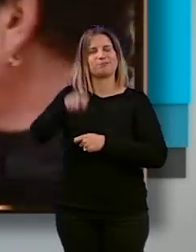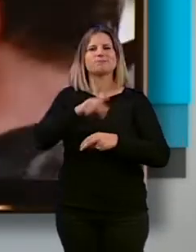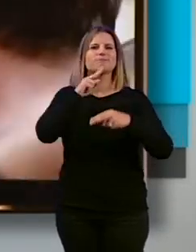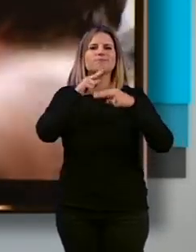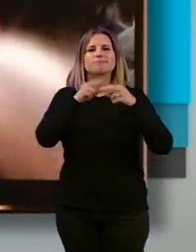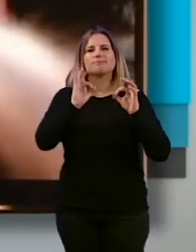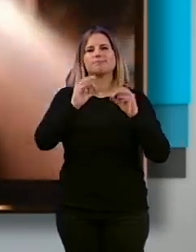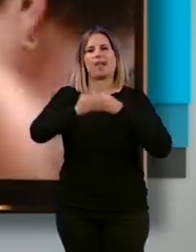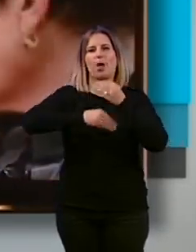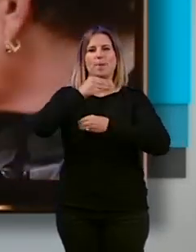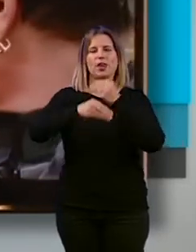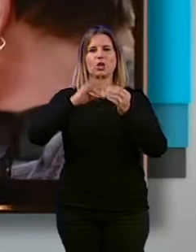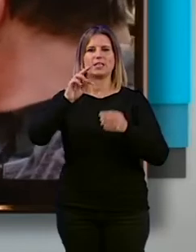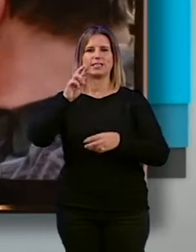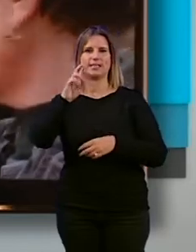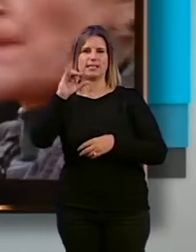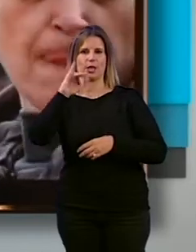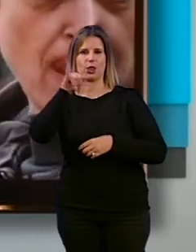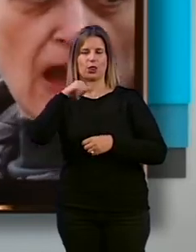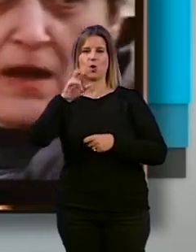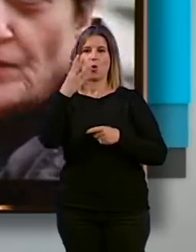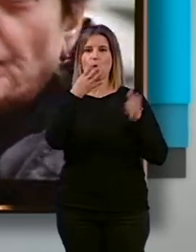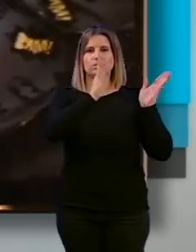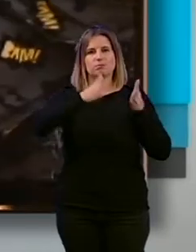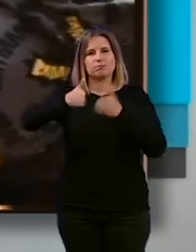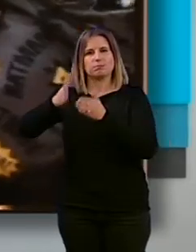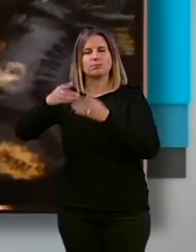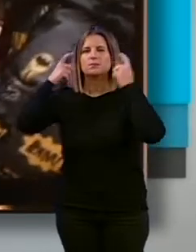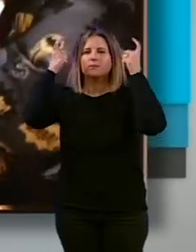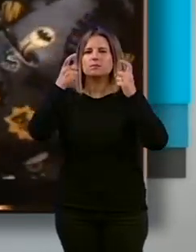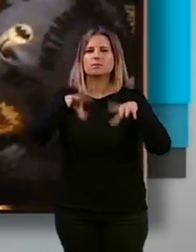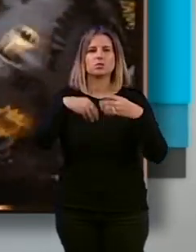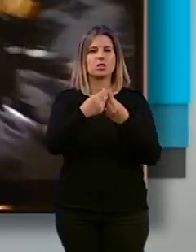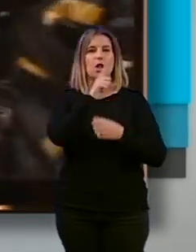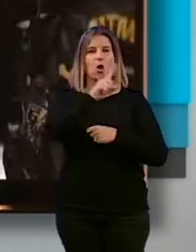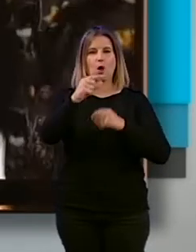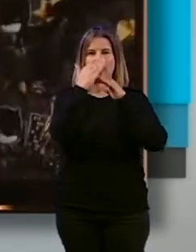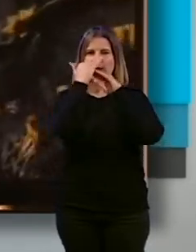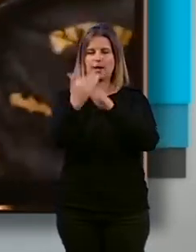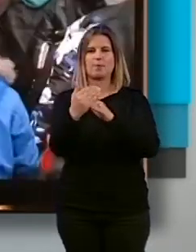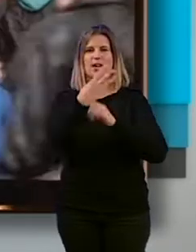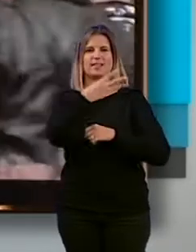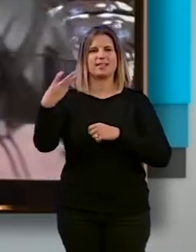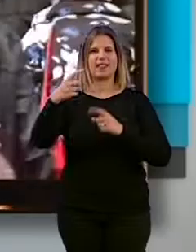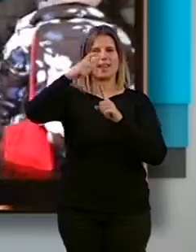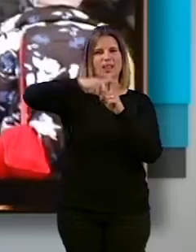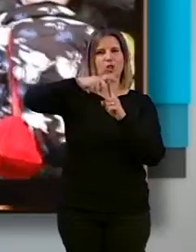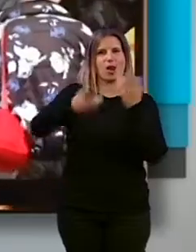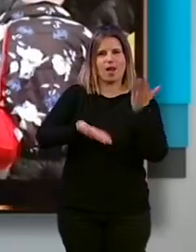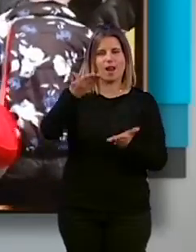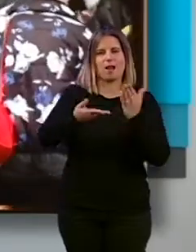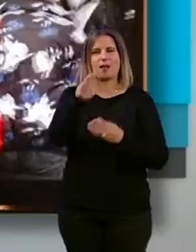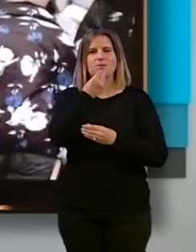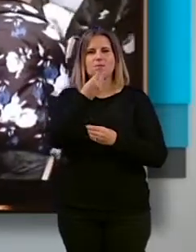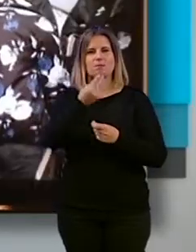Operación Trizup y que ha constado de cuatro fases, han conseguido movilizar 11 camiones y un total de 300 toneladas de alimentos y otros productos